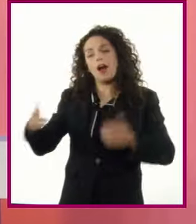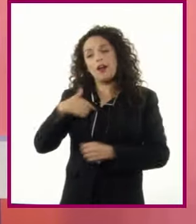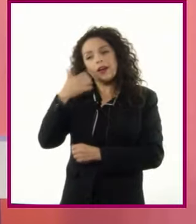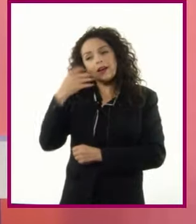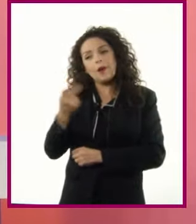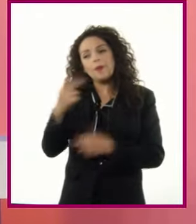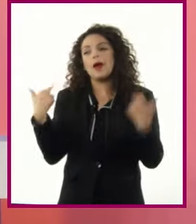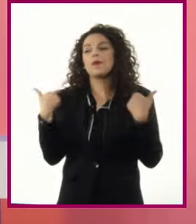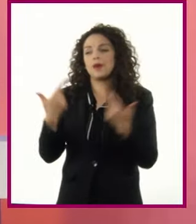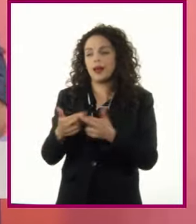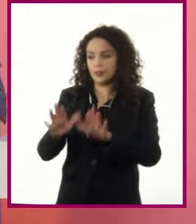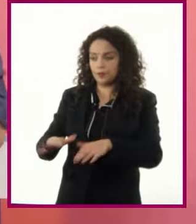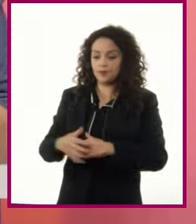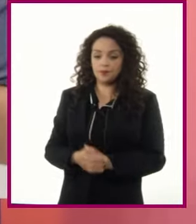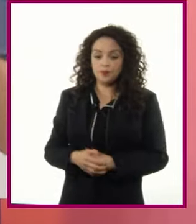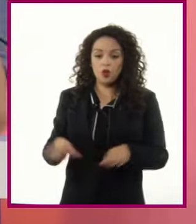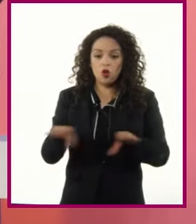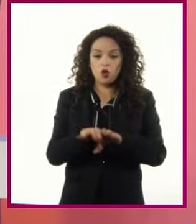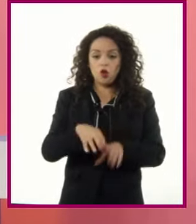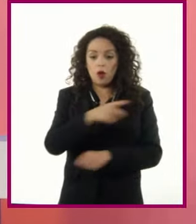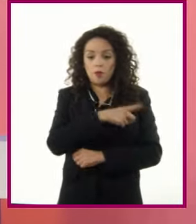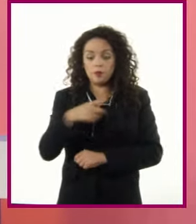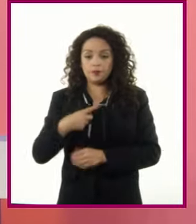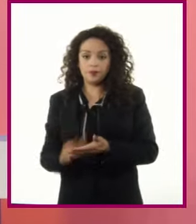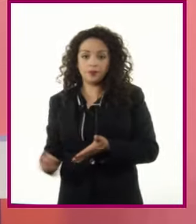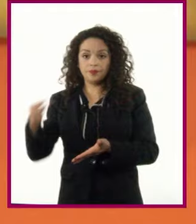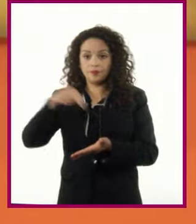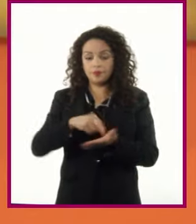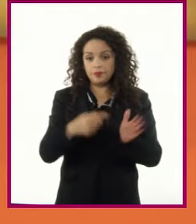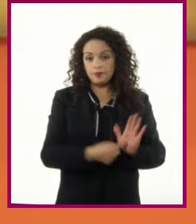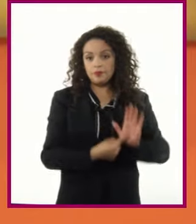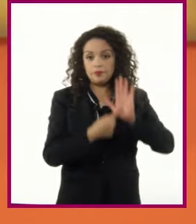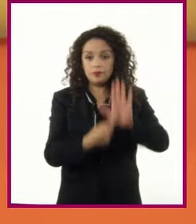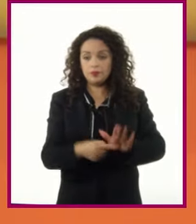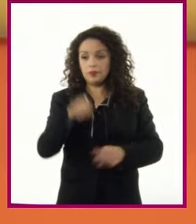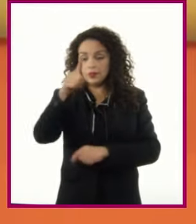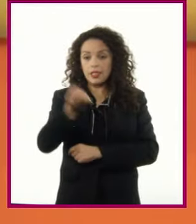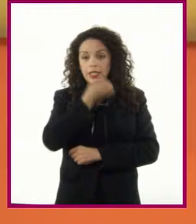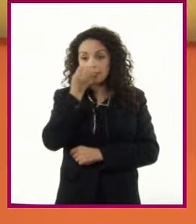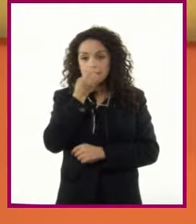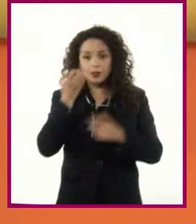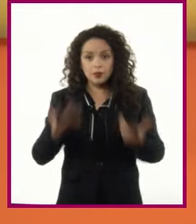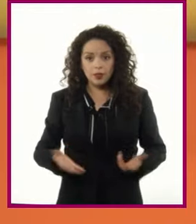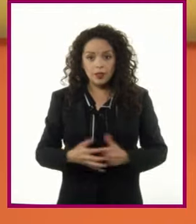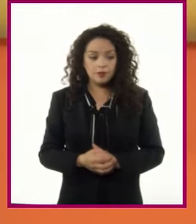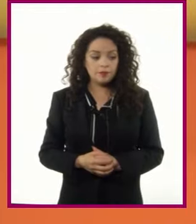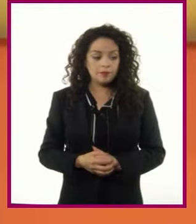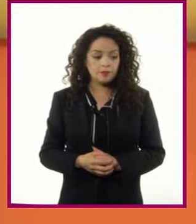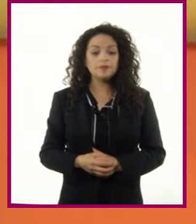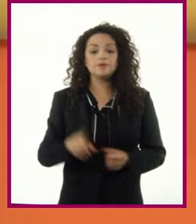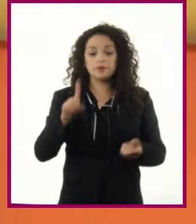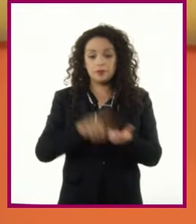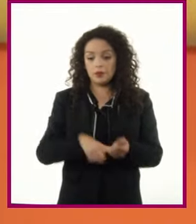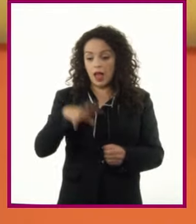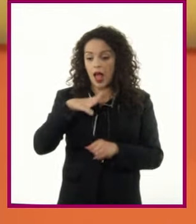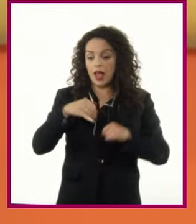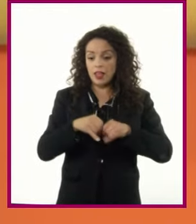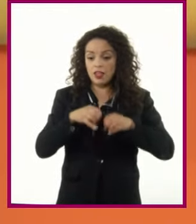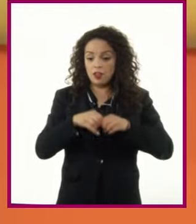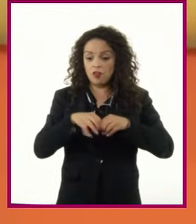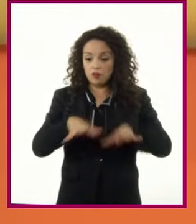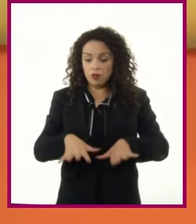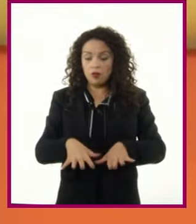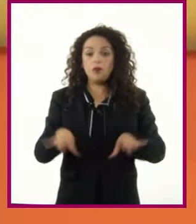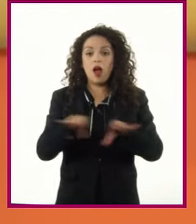¿Cómo debe presentarlo ante su comunidad escolar? La presentación por ser un texto informativo se puede